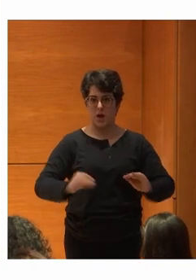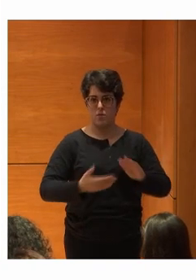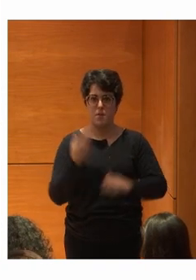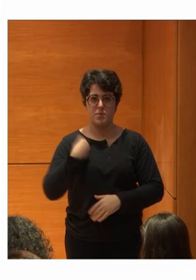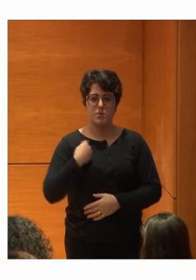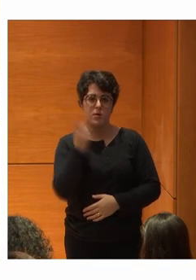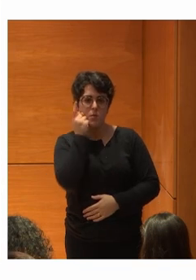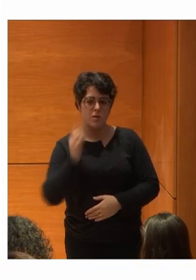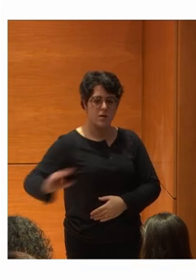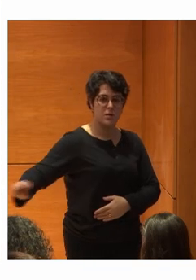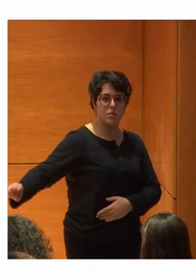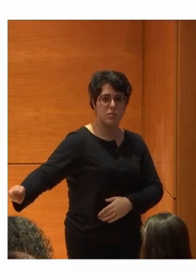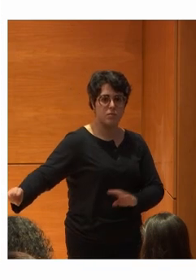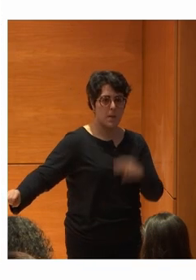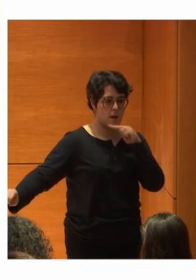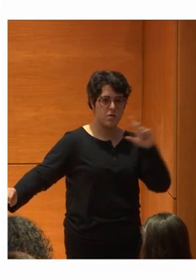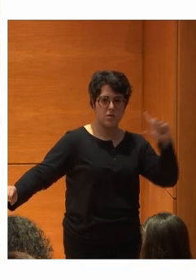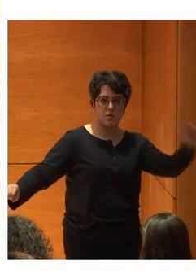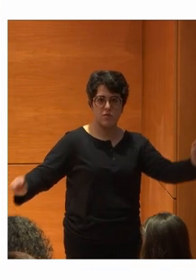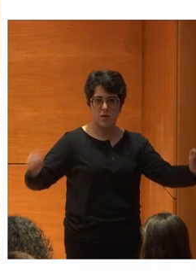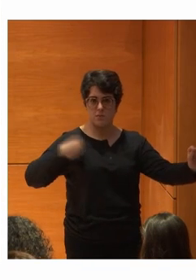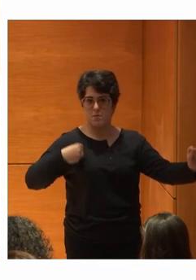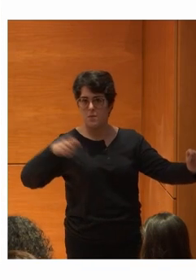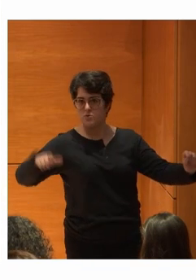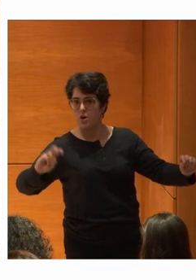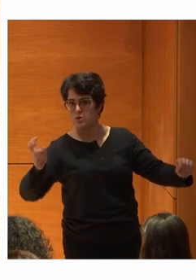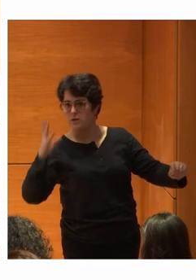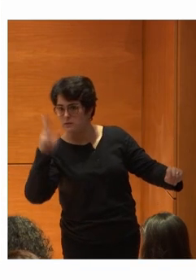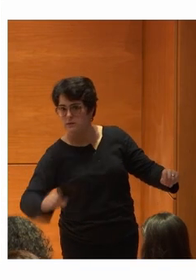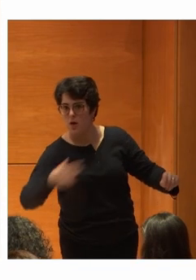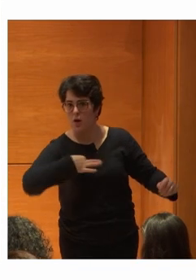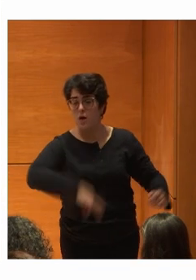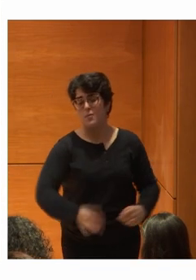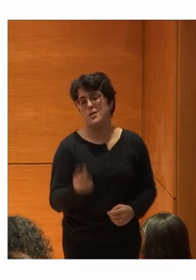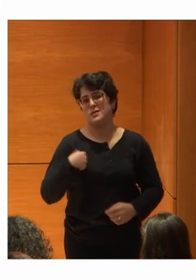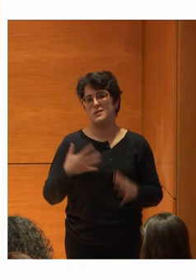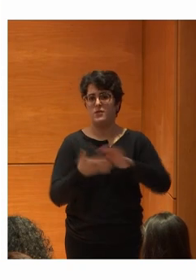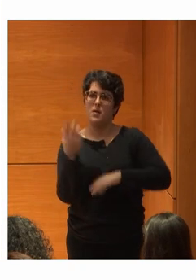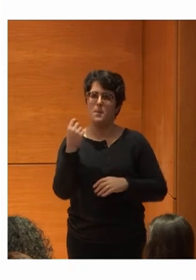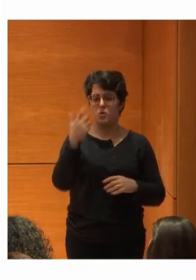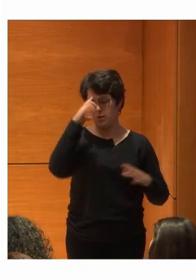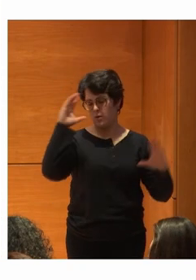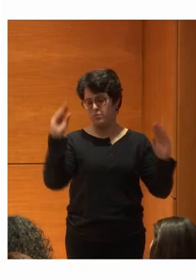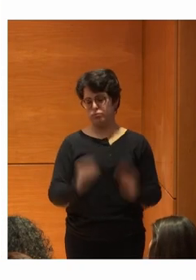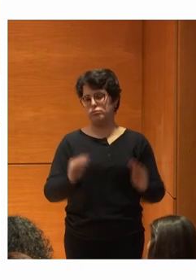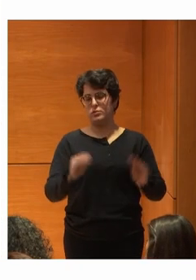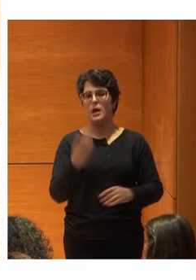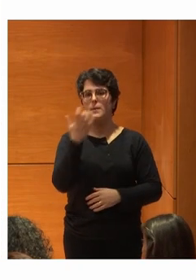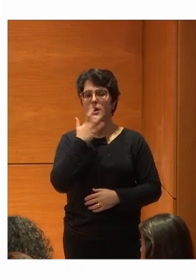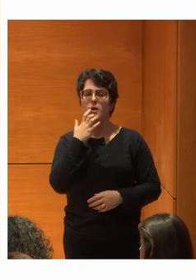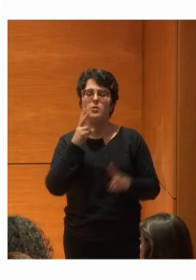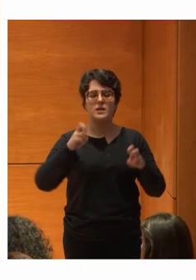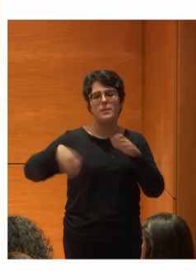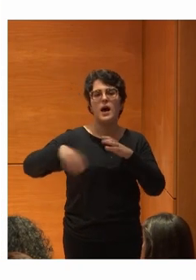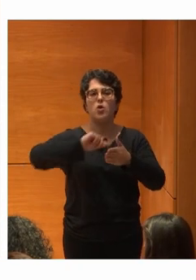al baño Y mientras tanto alguien me puede hacer Pero bueno son cosas que chocan poco Y luego también el mundo de los